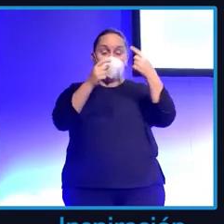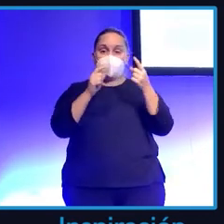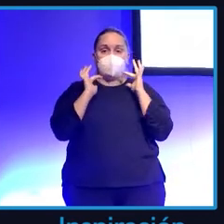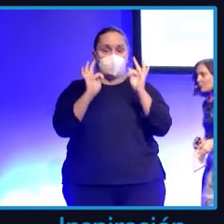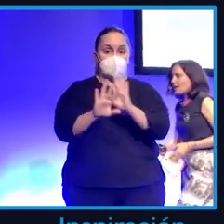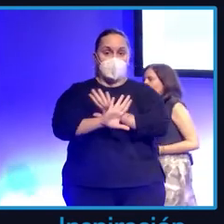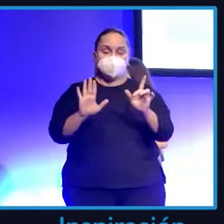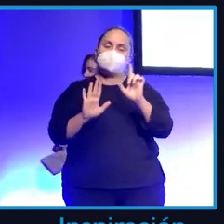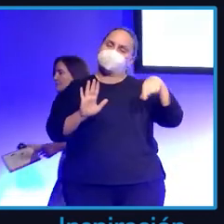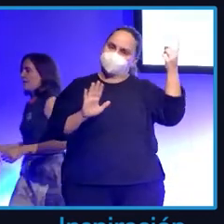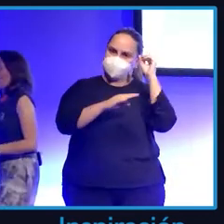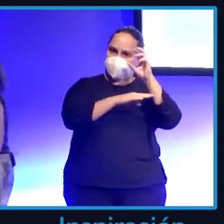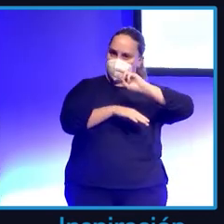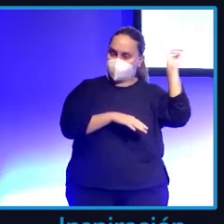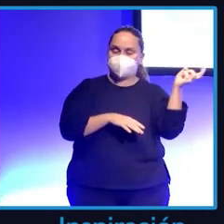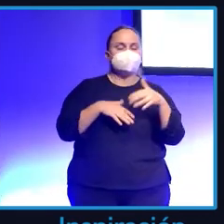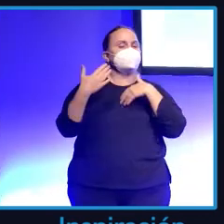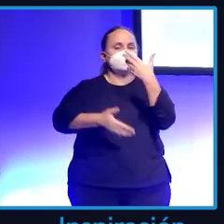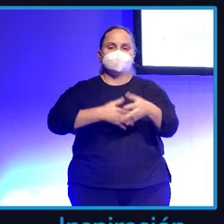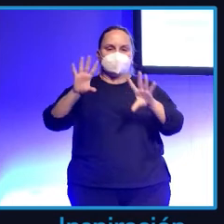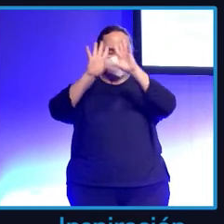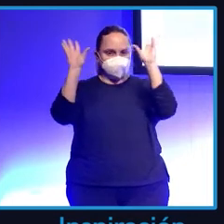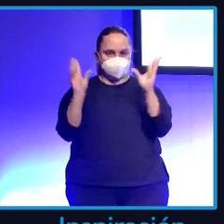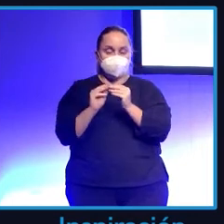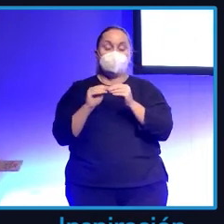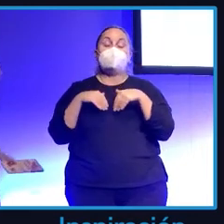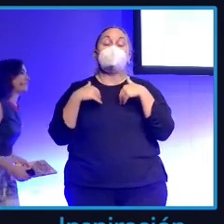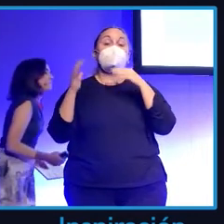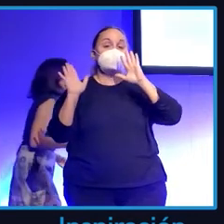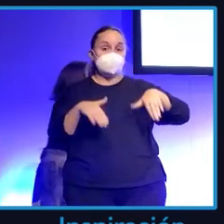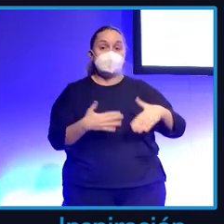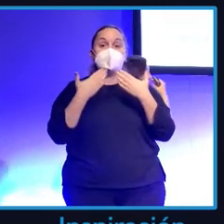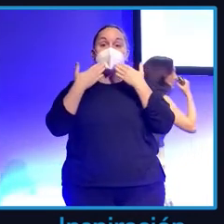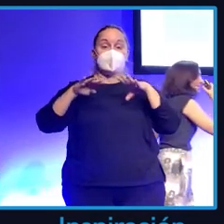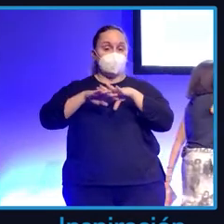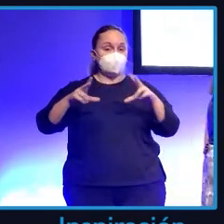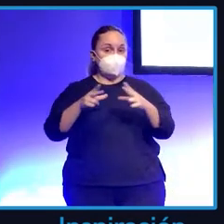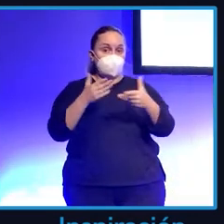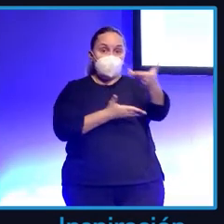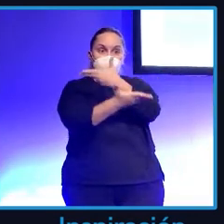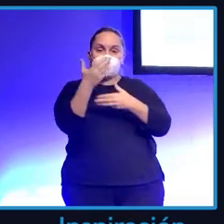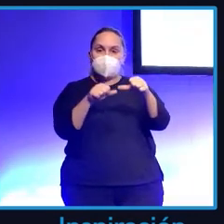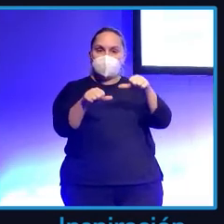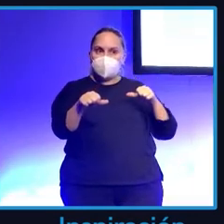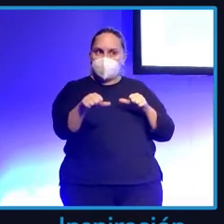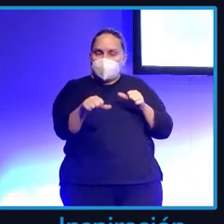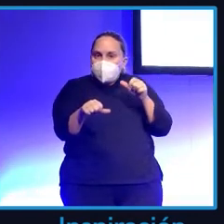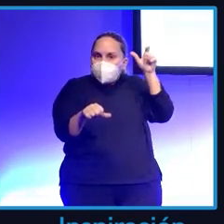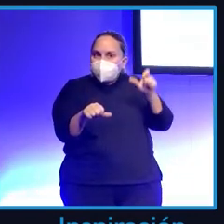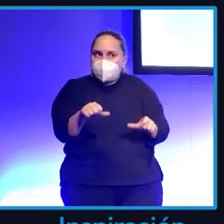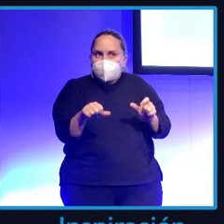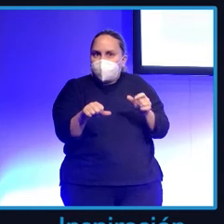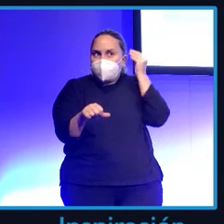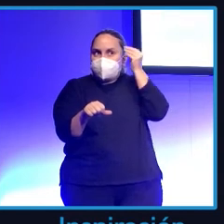que por las redes sociales acabas colaborando con gente que no te podías imaginar, como el Ministerio de